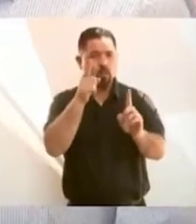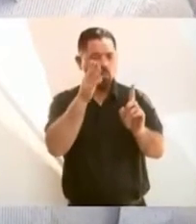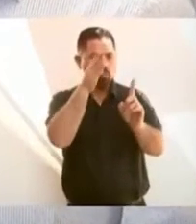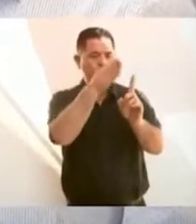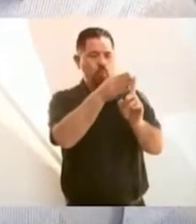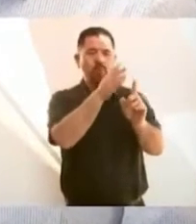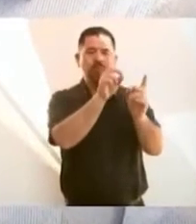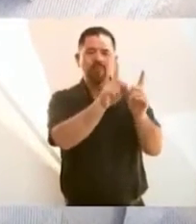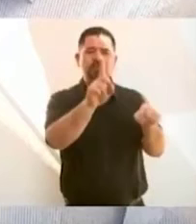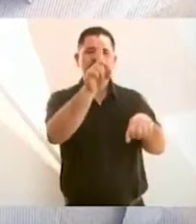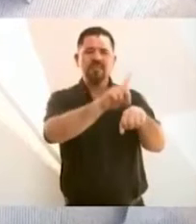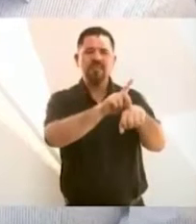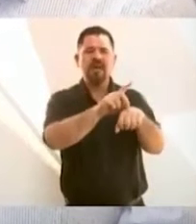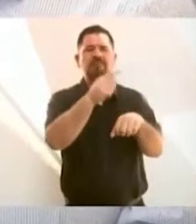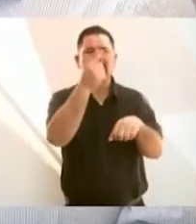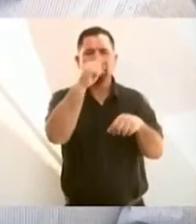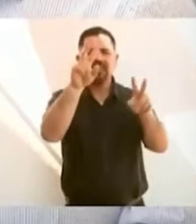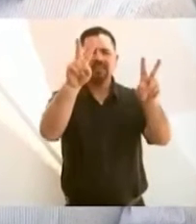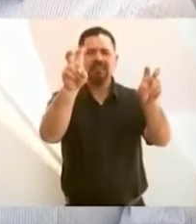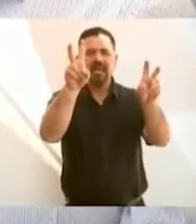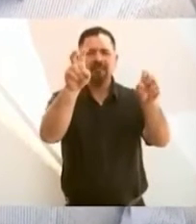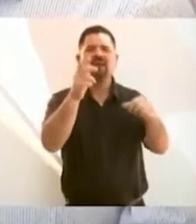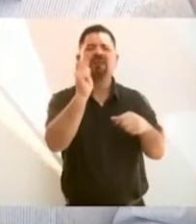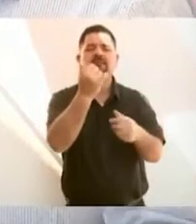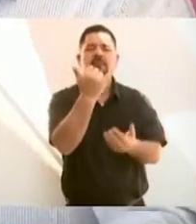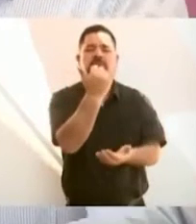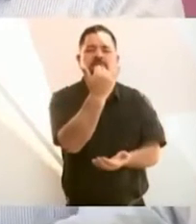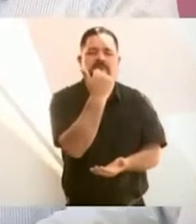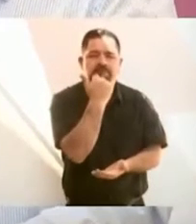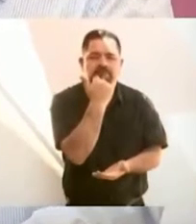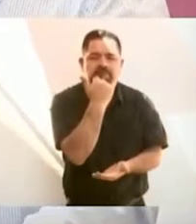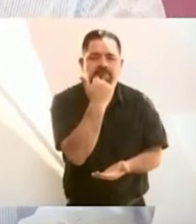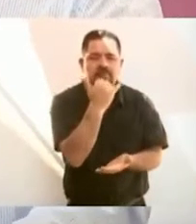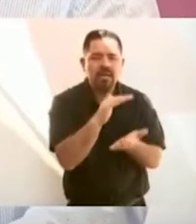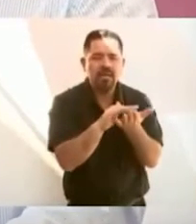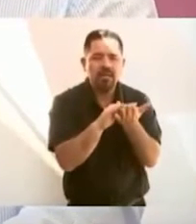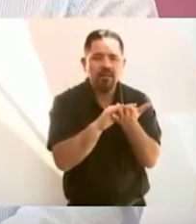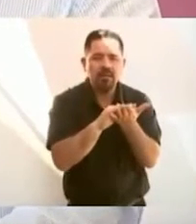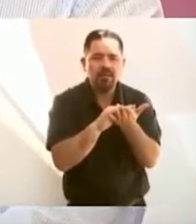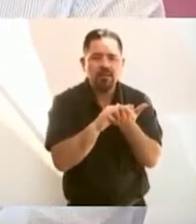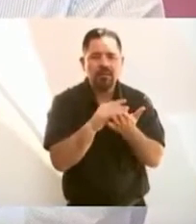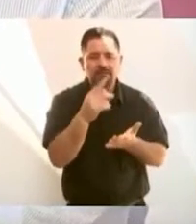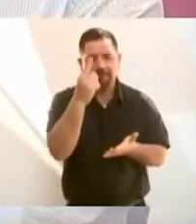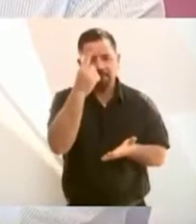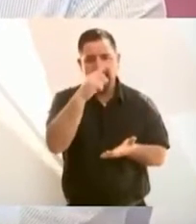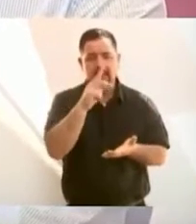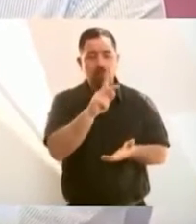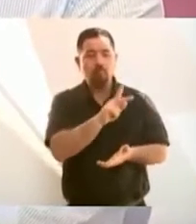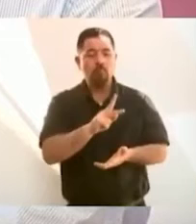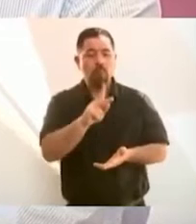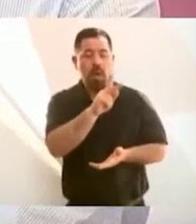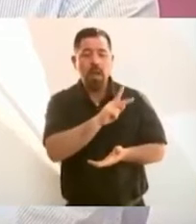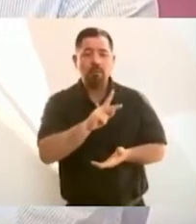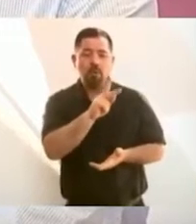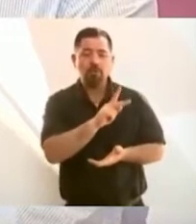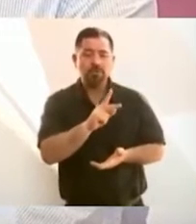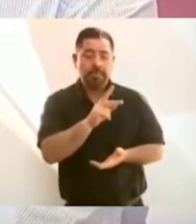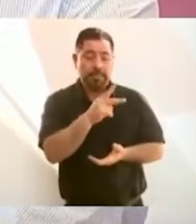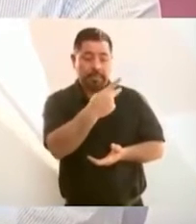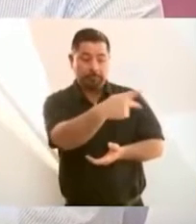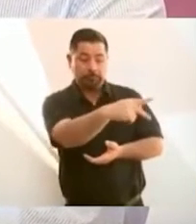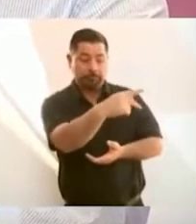al perdón a los pueblos originarios que fueron